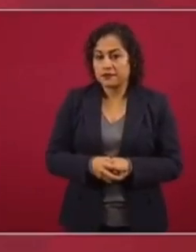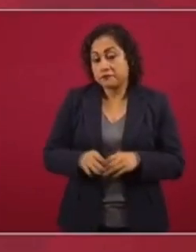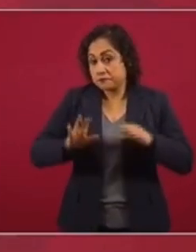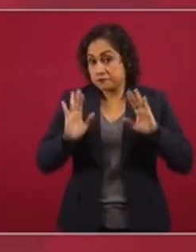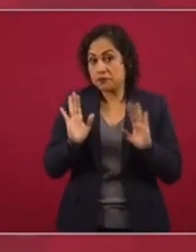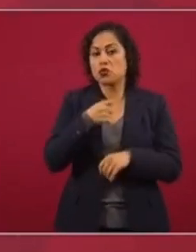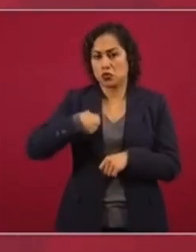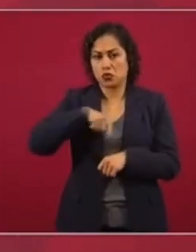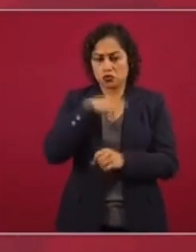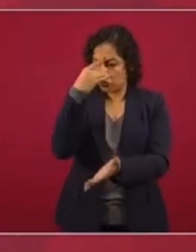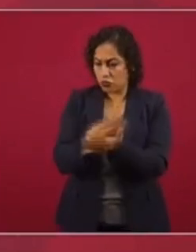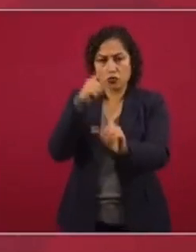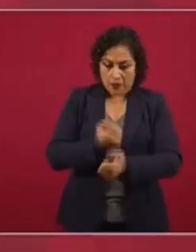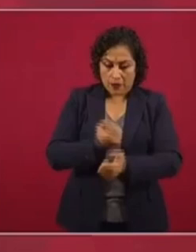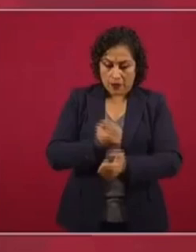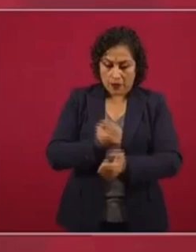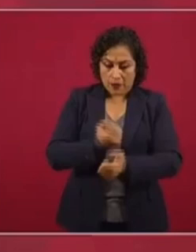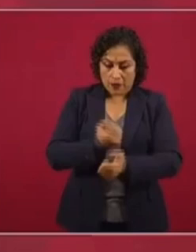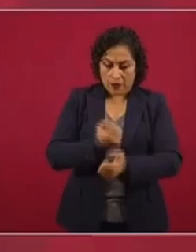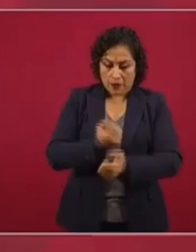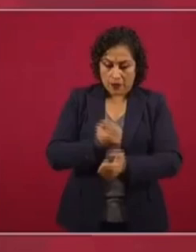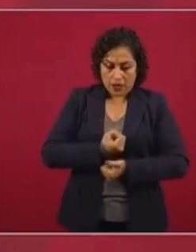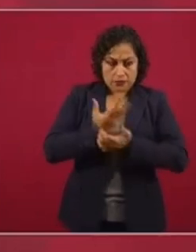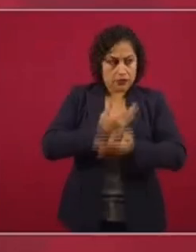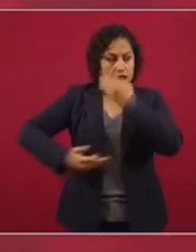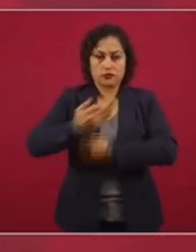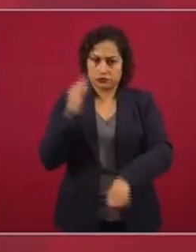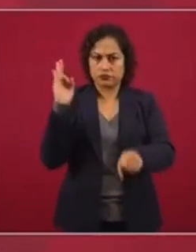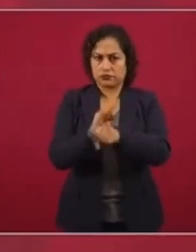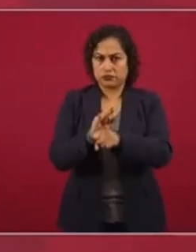Entonces, estamos defendiendo la libertad que tenemos de expresarnos